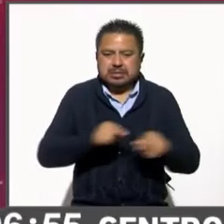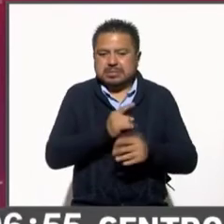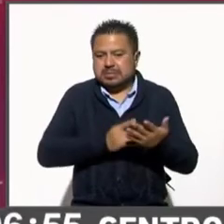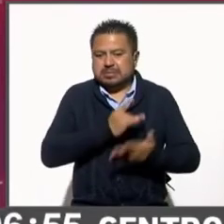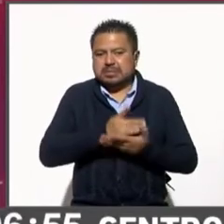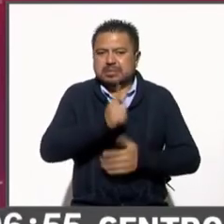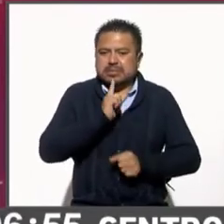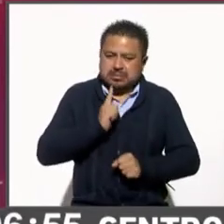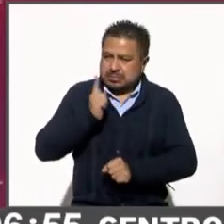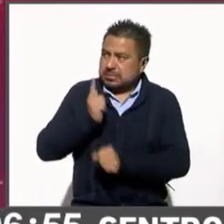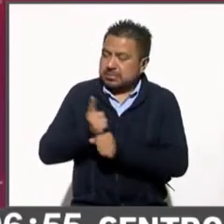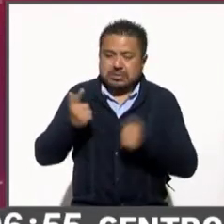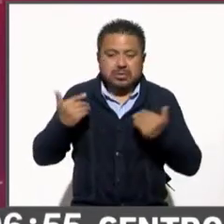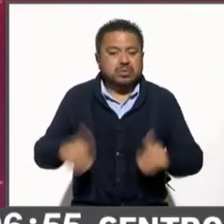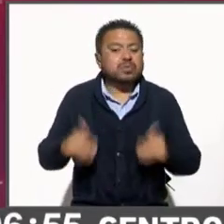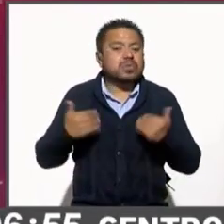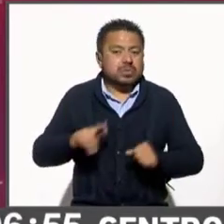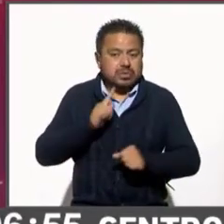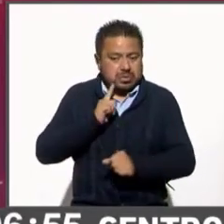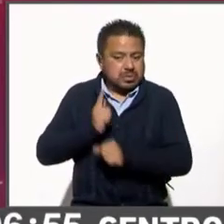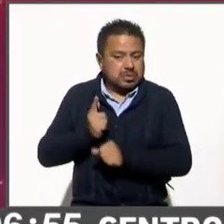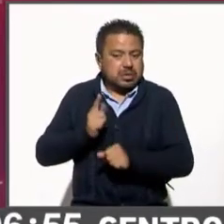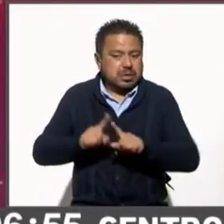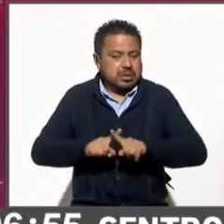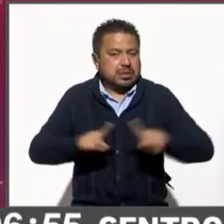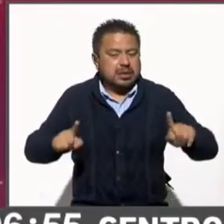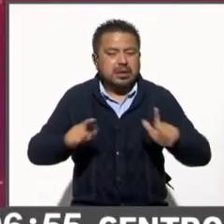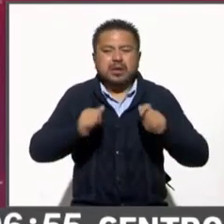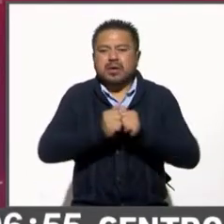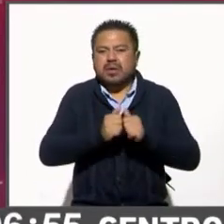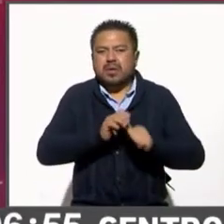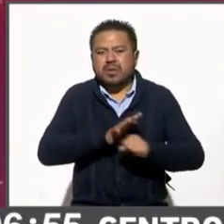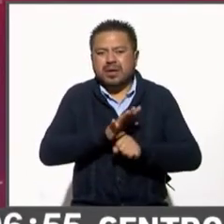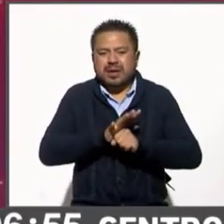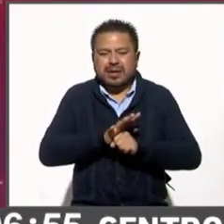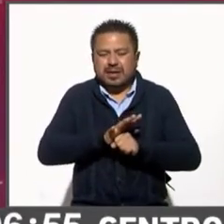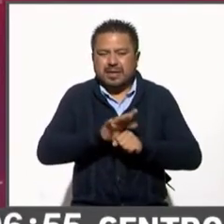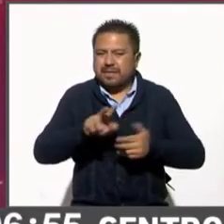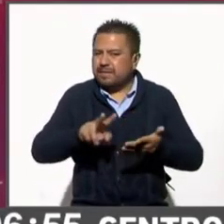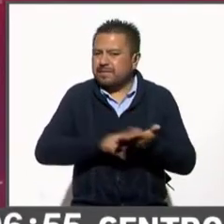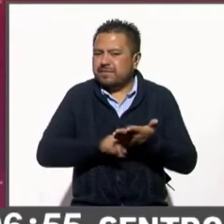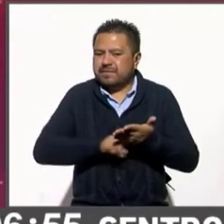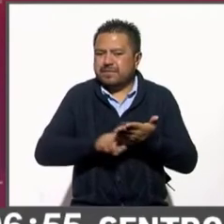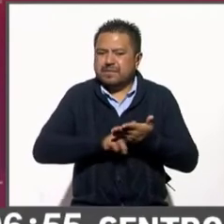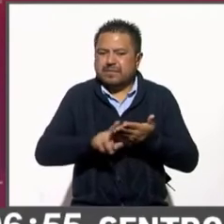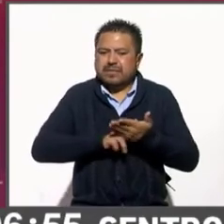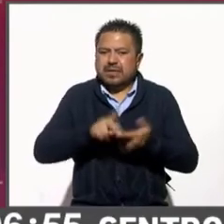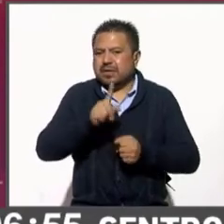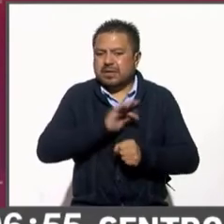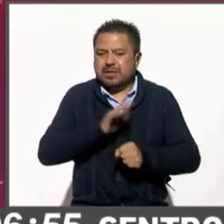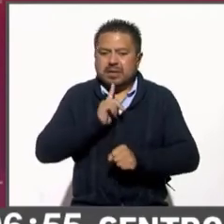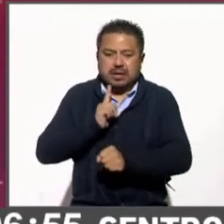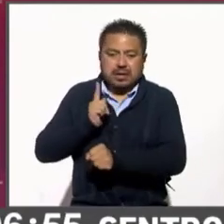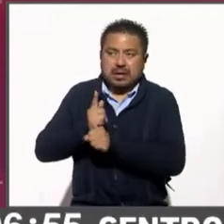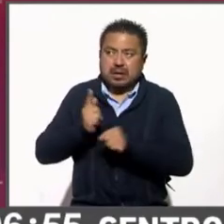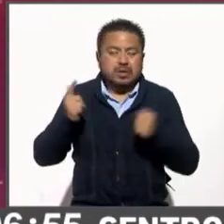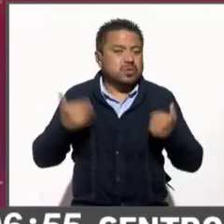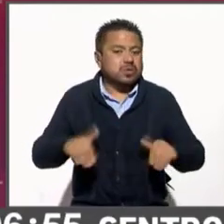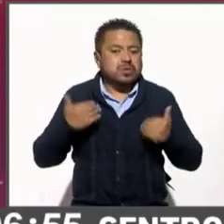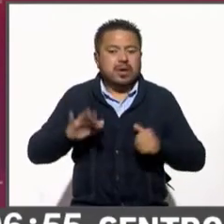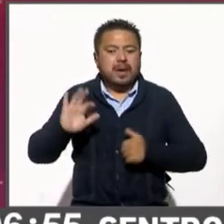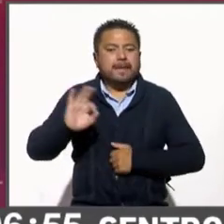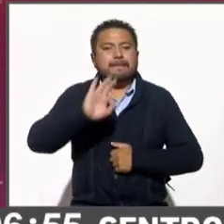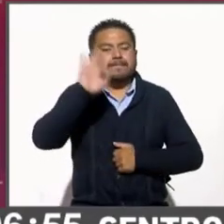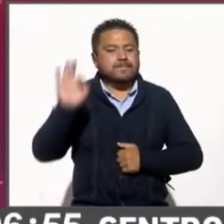diferencia en el tamaño del área verde, podemos ver los porcentajes de la